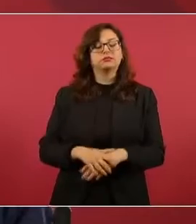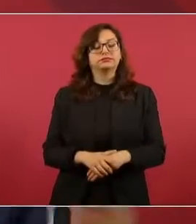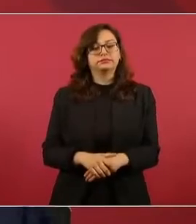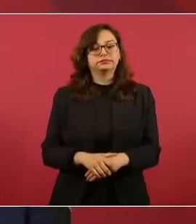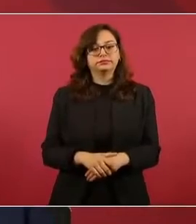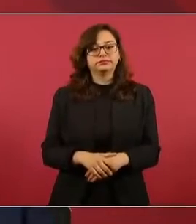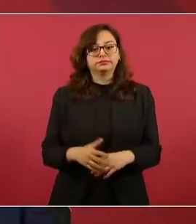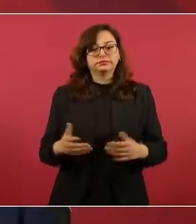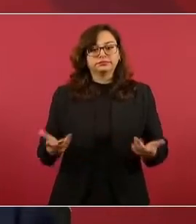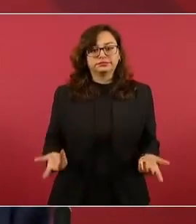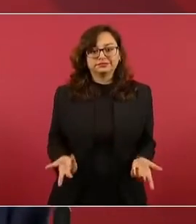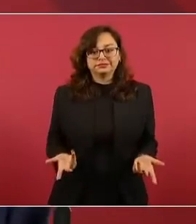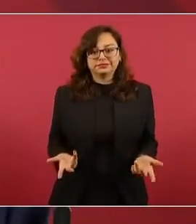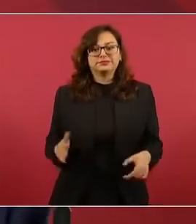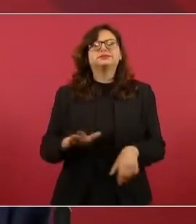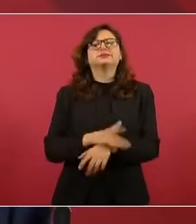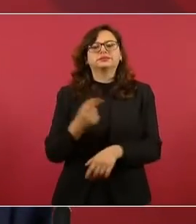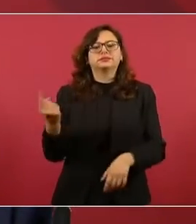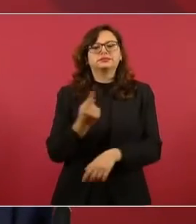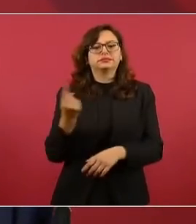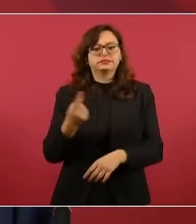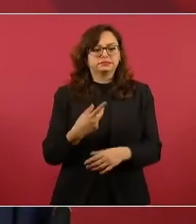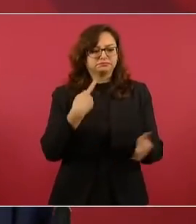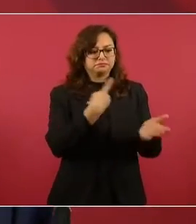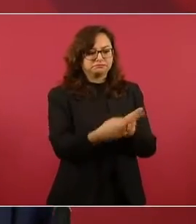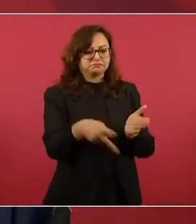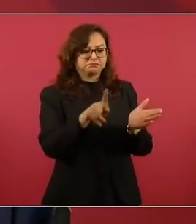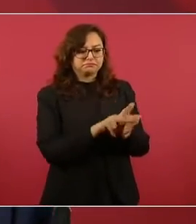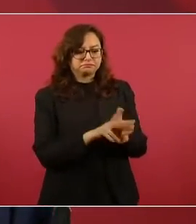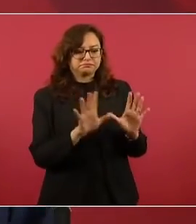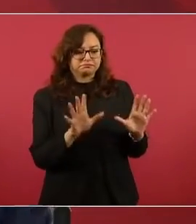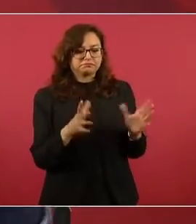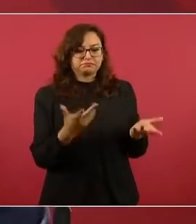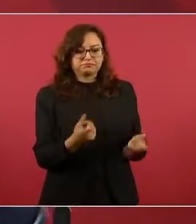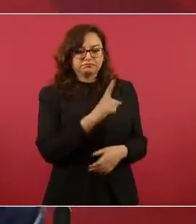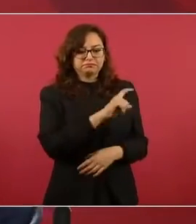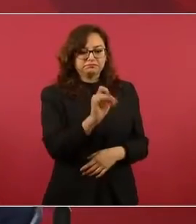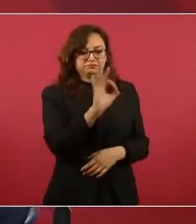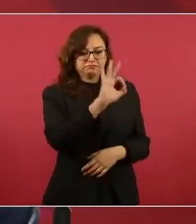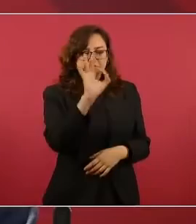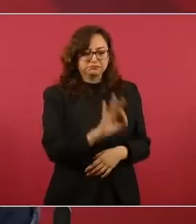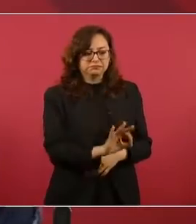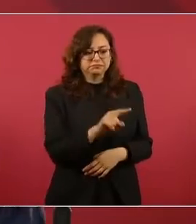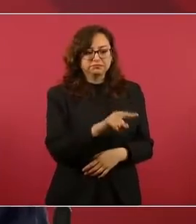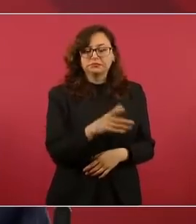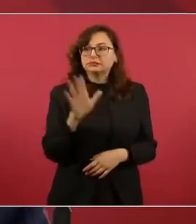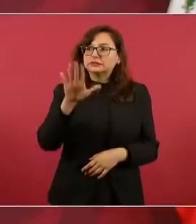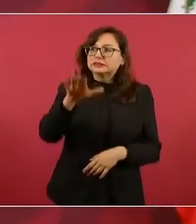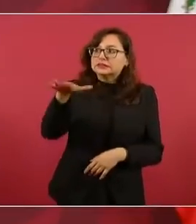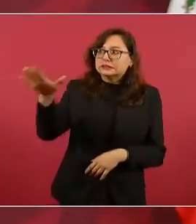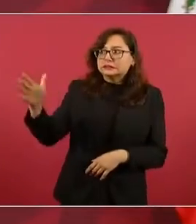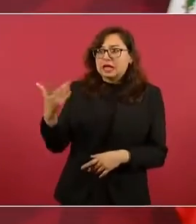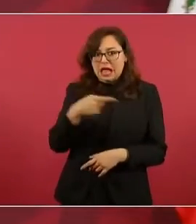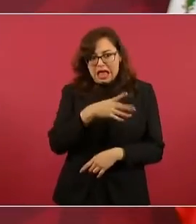Es que no hay, son de los daños que causaron